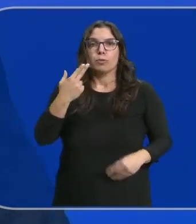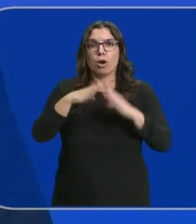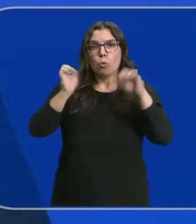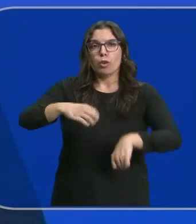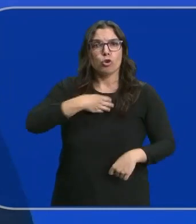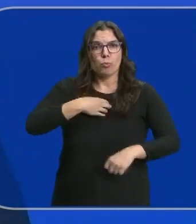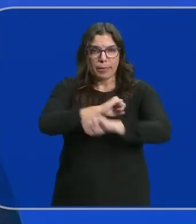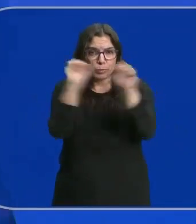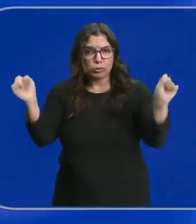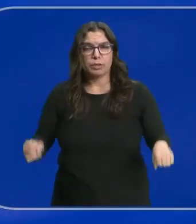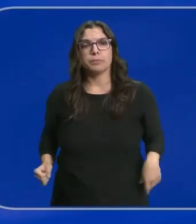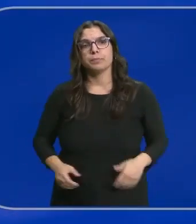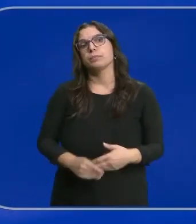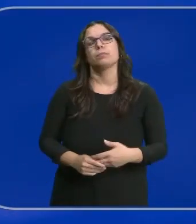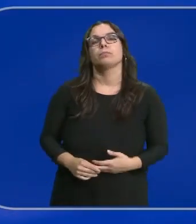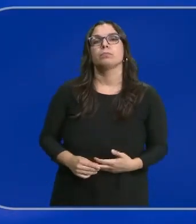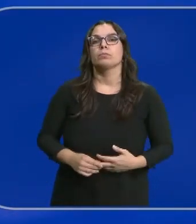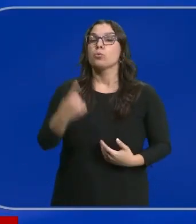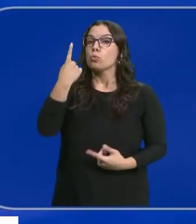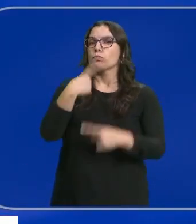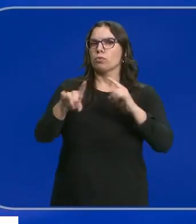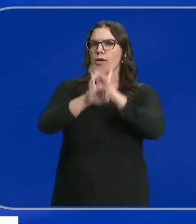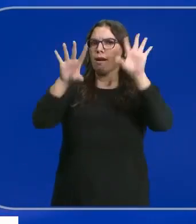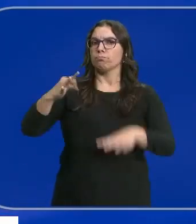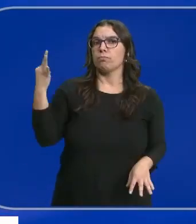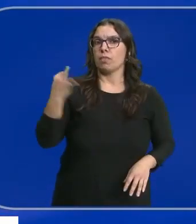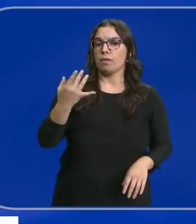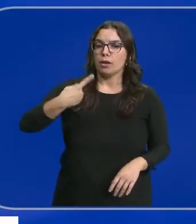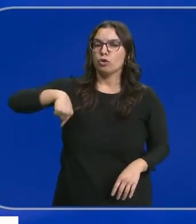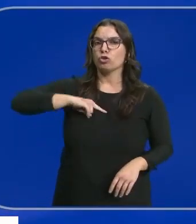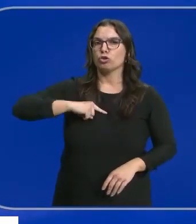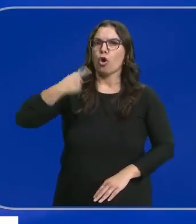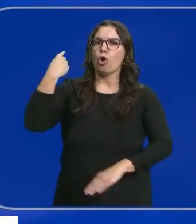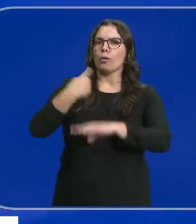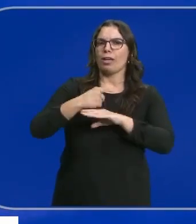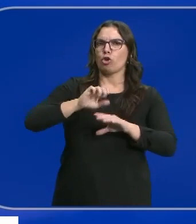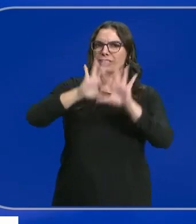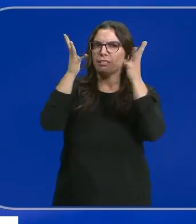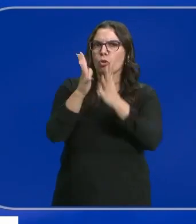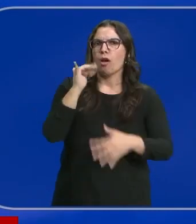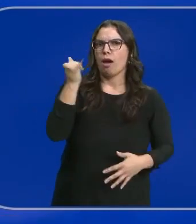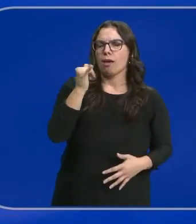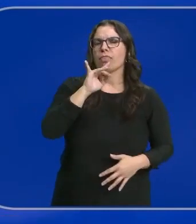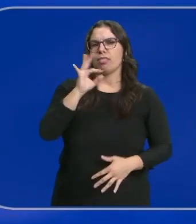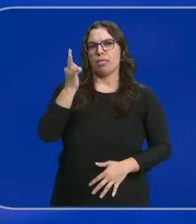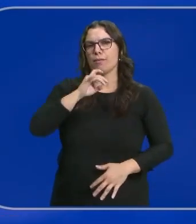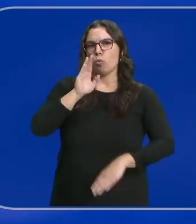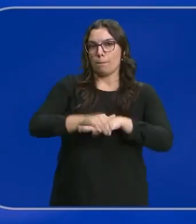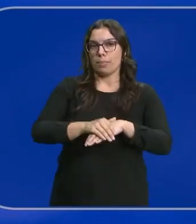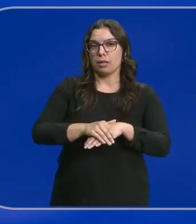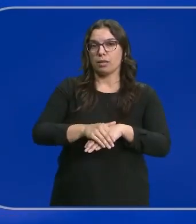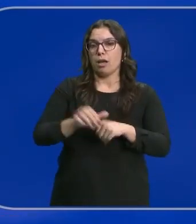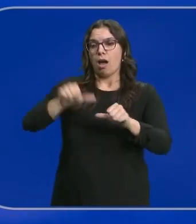acuerdo? Es imposible. Una cosa debe quedar muy clara. Tenemos nuestras obligaciones internacionales y las cumpliremos.